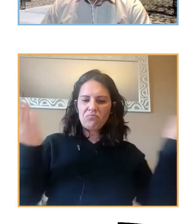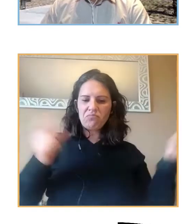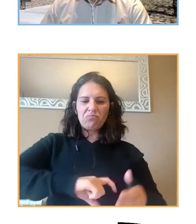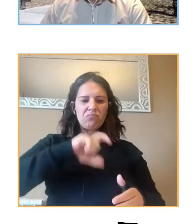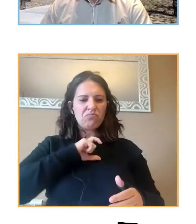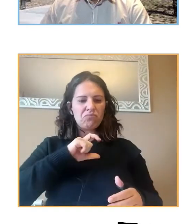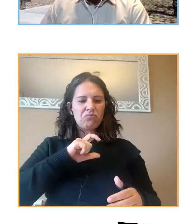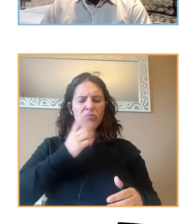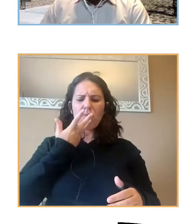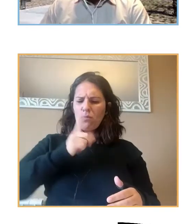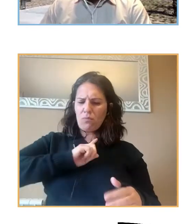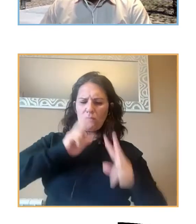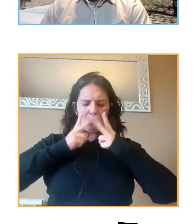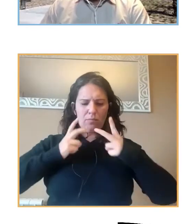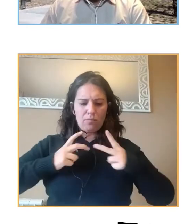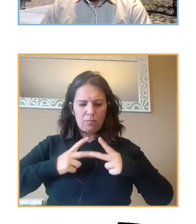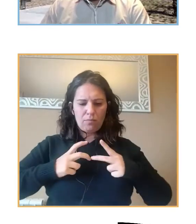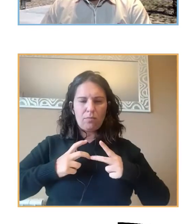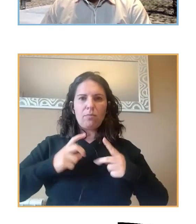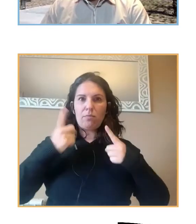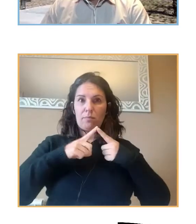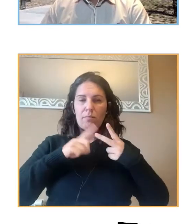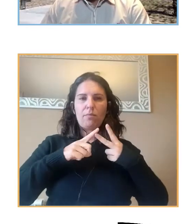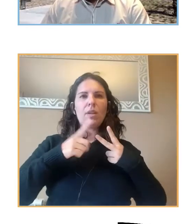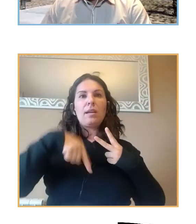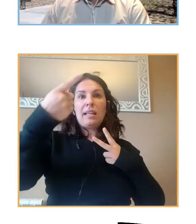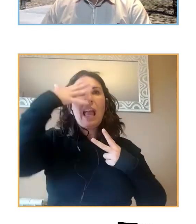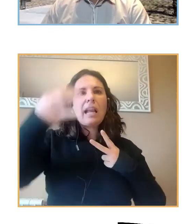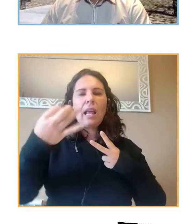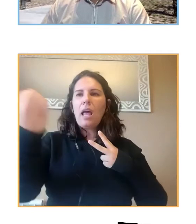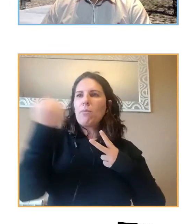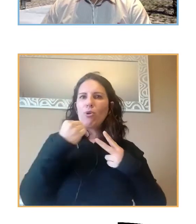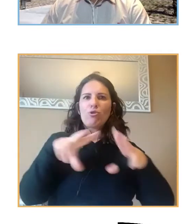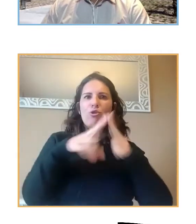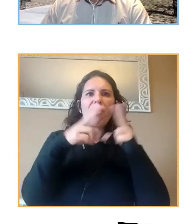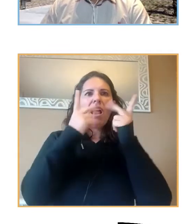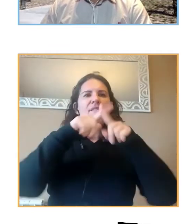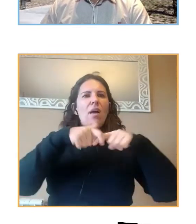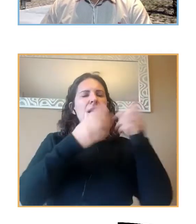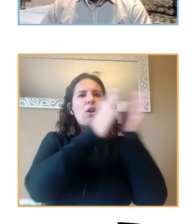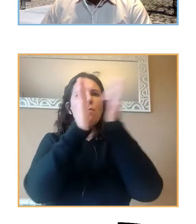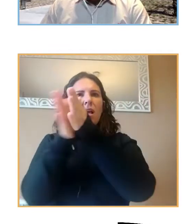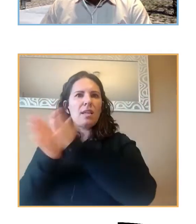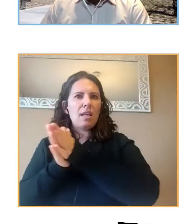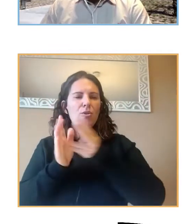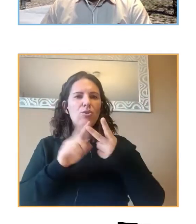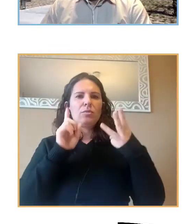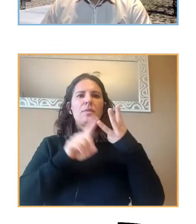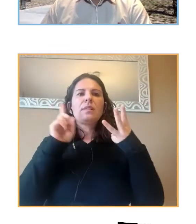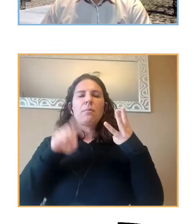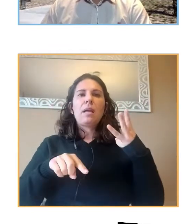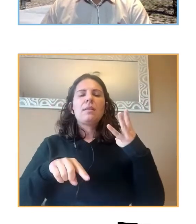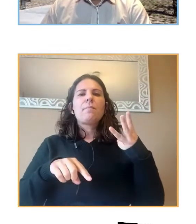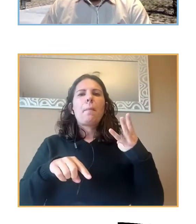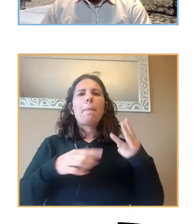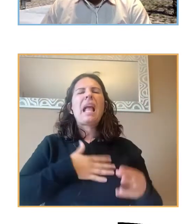el creer en los demás tener apoyo social de la familia y de los compañeros a la competencia emocional ser